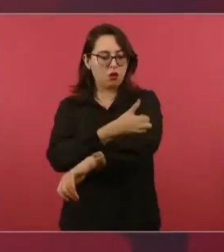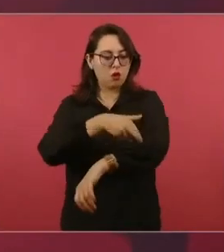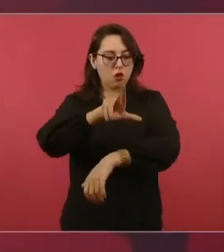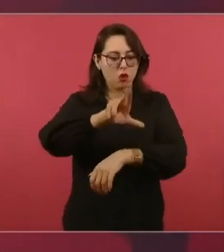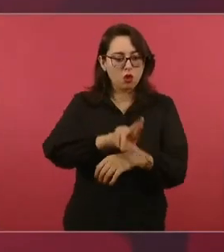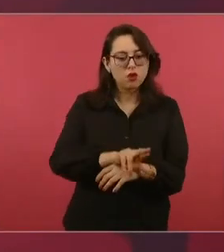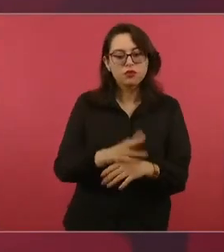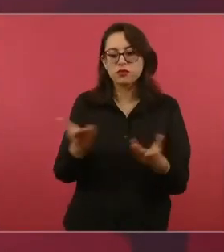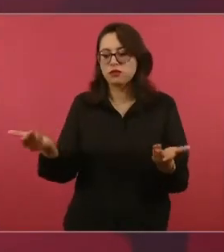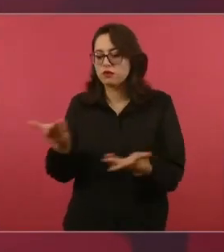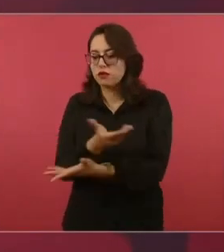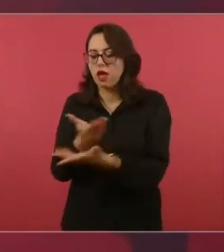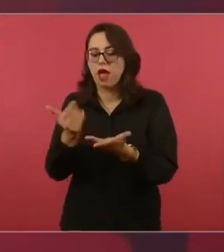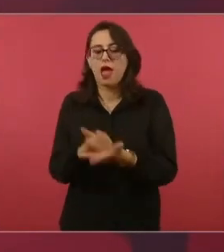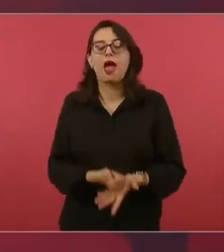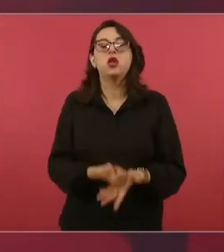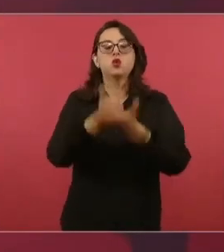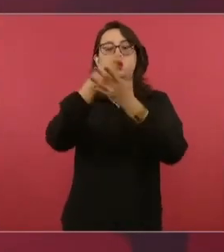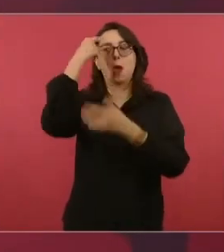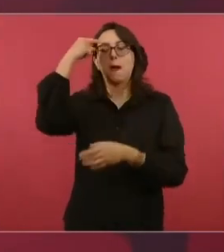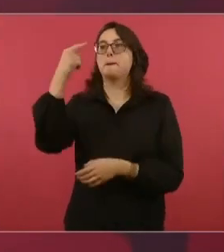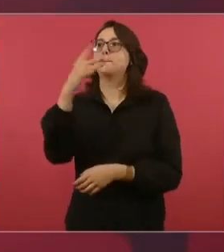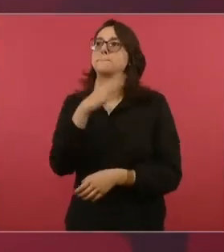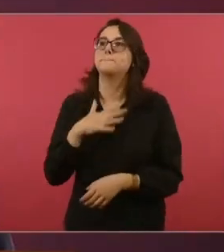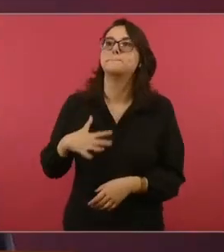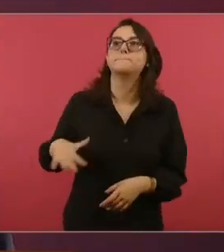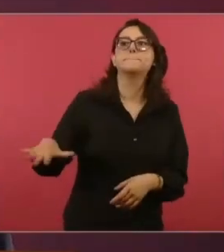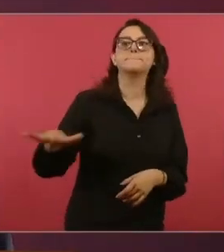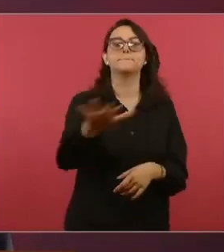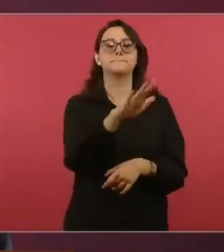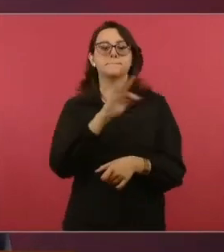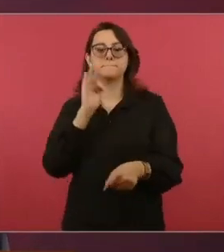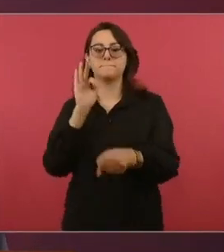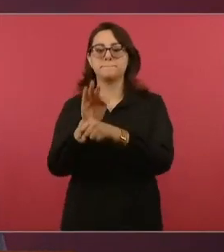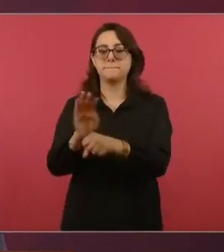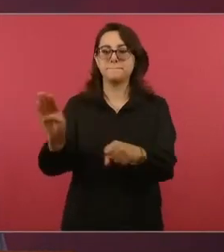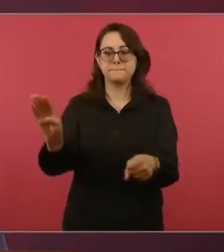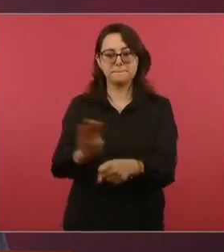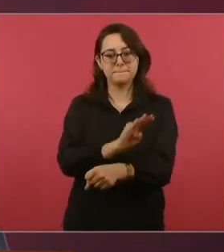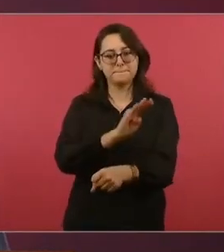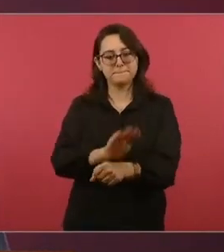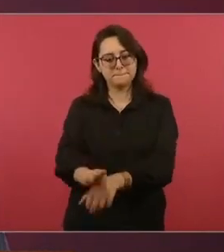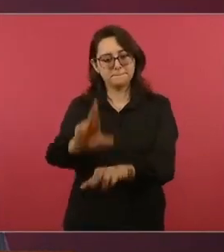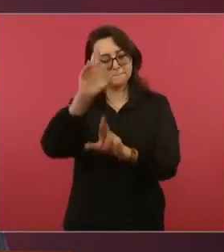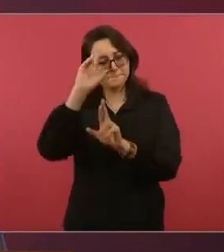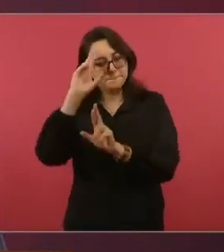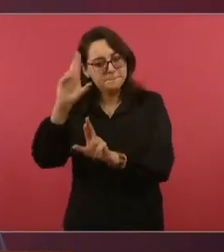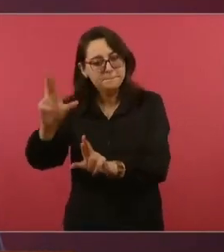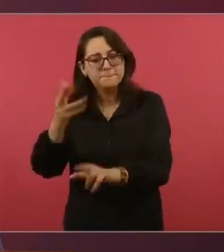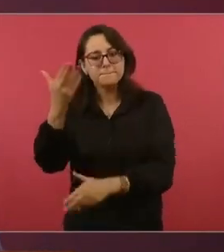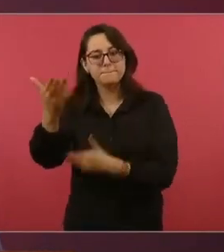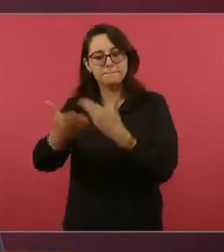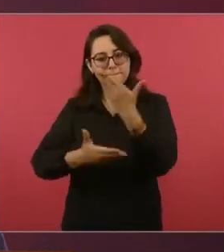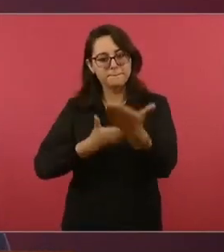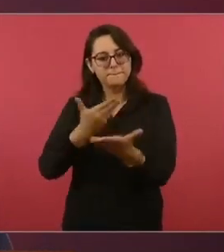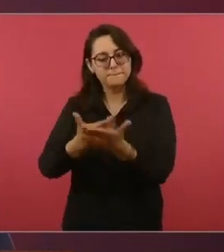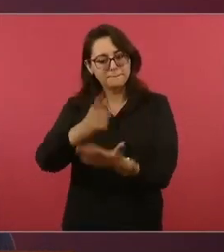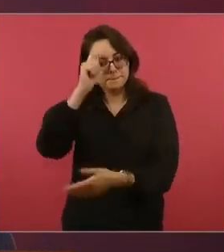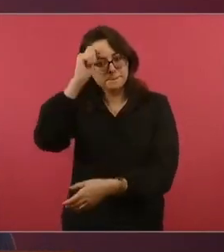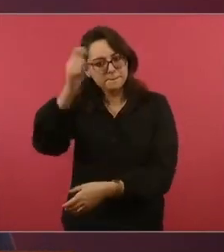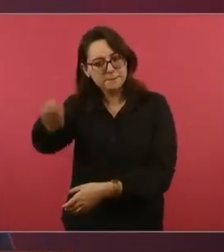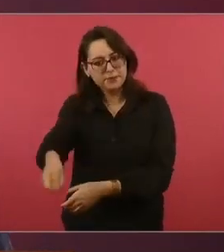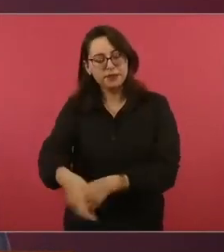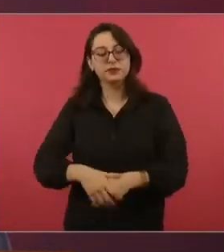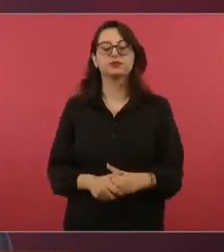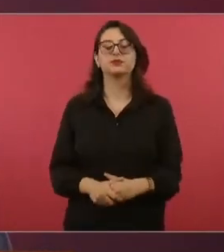ser grandes logros en beneficio de quien nos merece el respeto y la atención que son nuestros mexiquenses y nuestros ciudadanos.